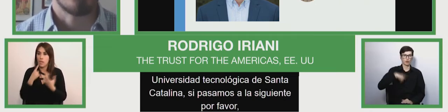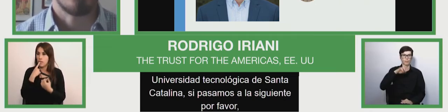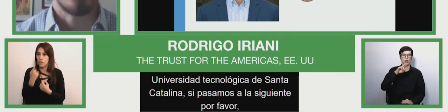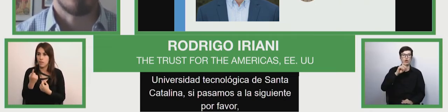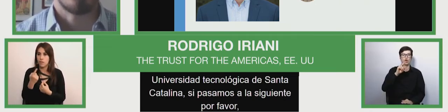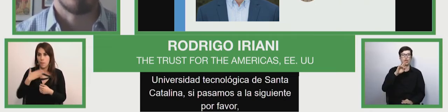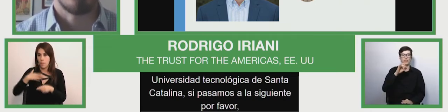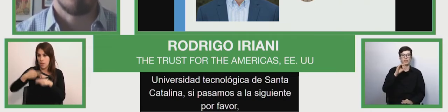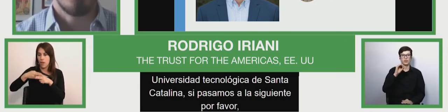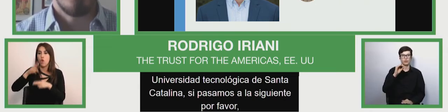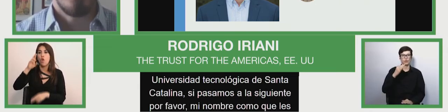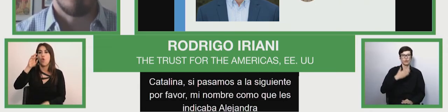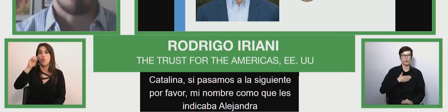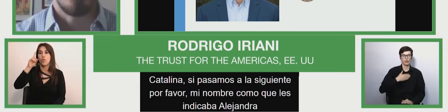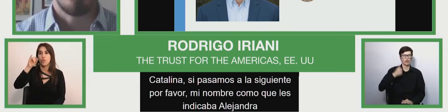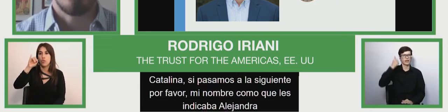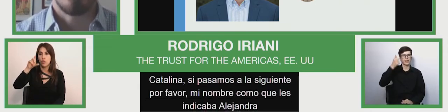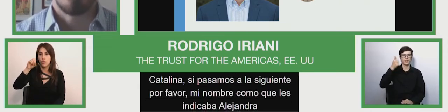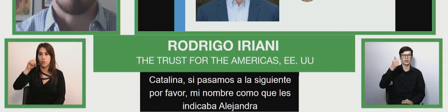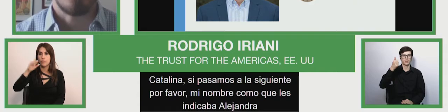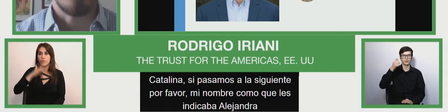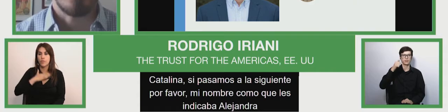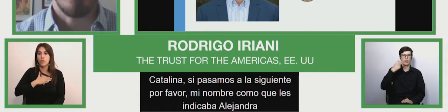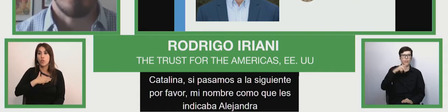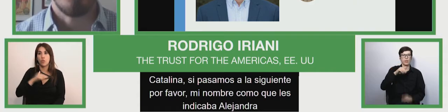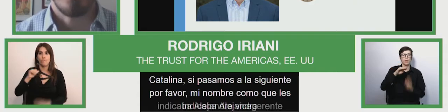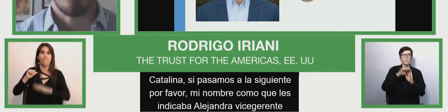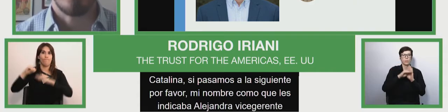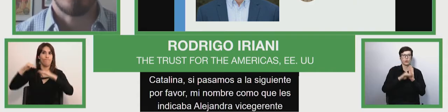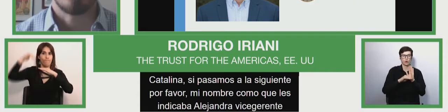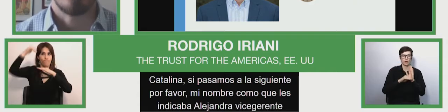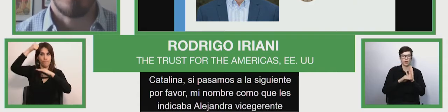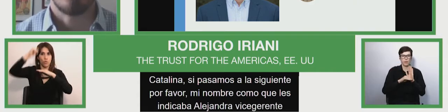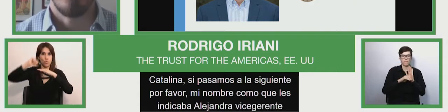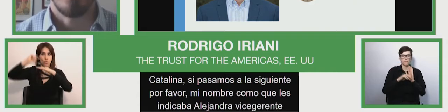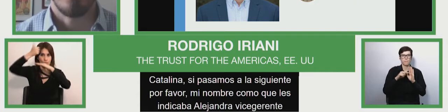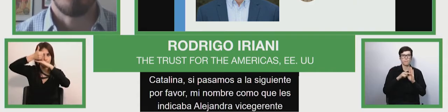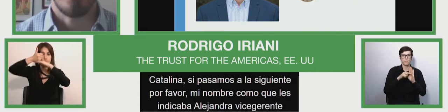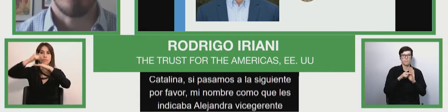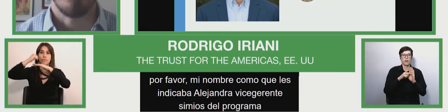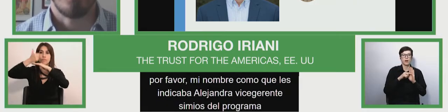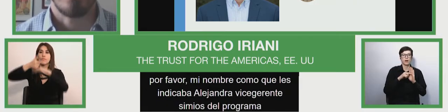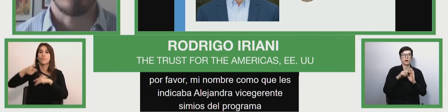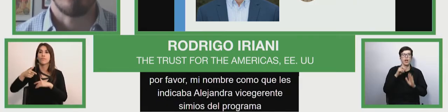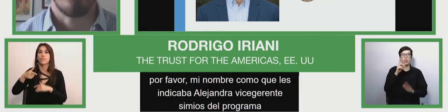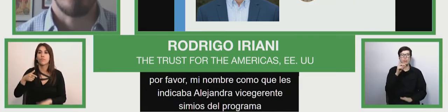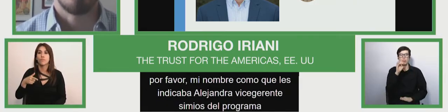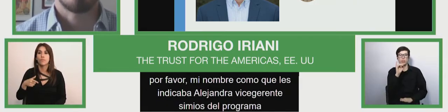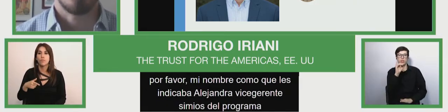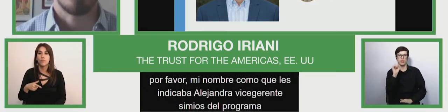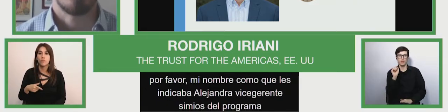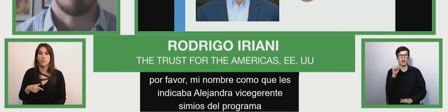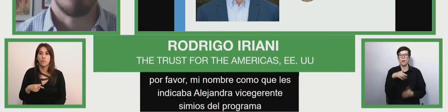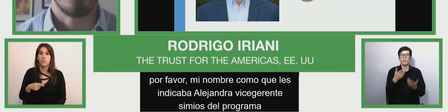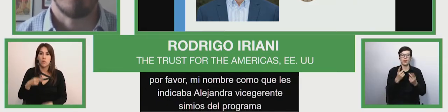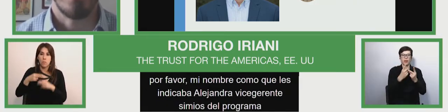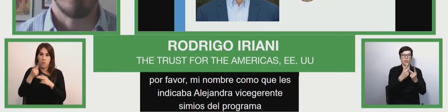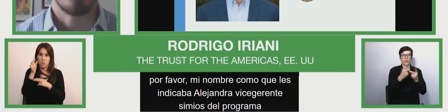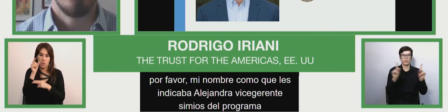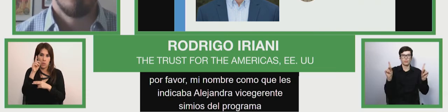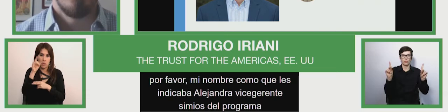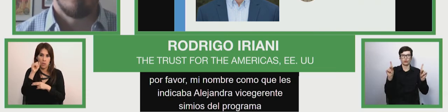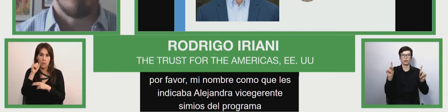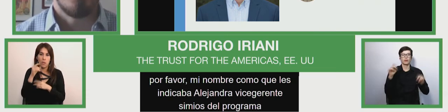Iriani, yo soy gerente senior del programa DIA, que es la sigla para Democratizando la Innovación en las